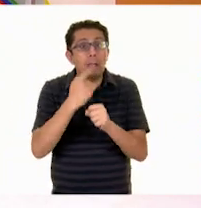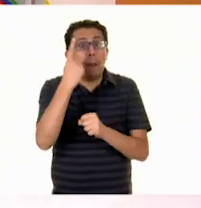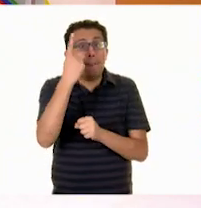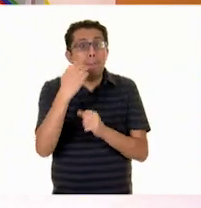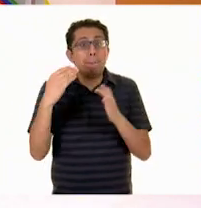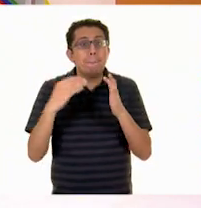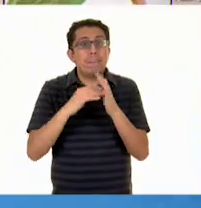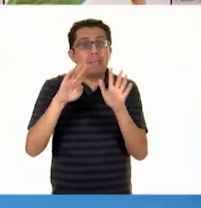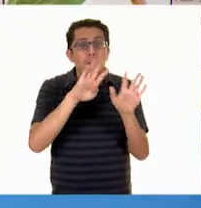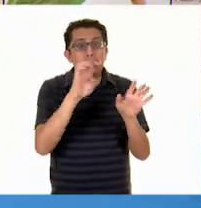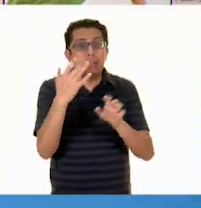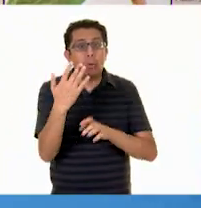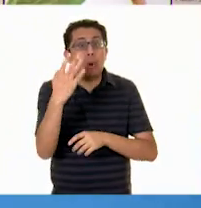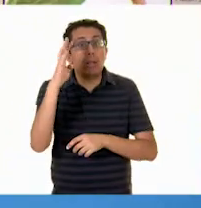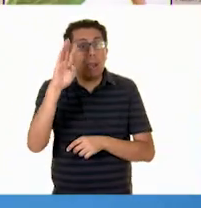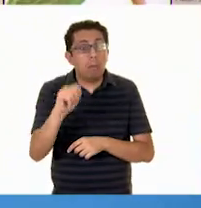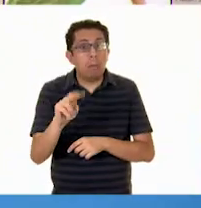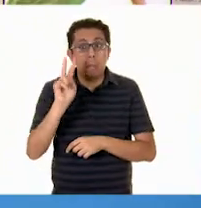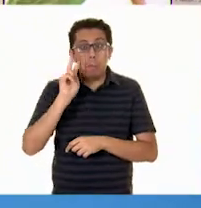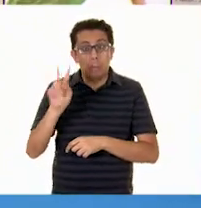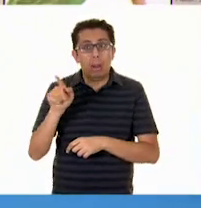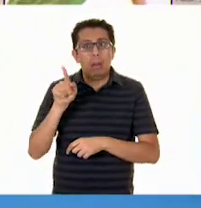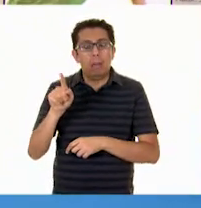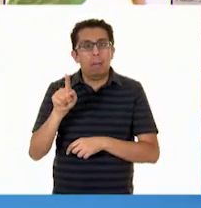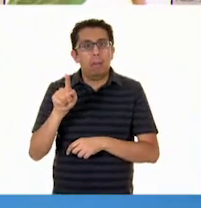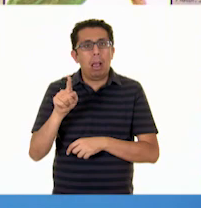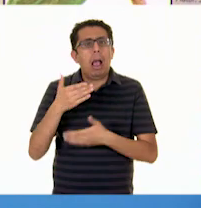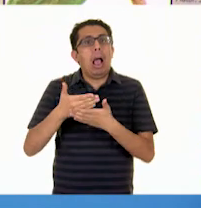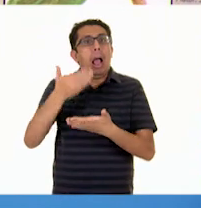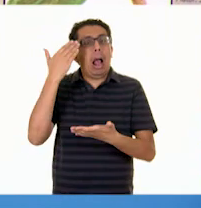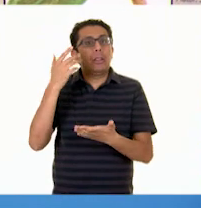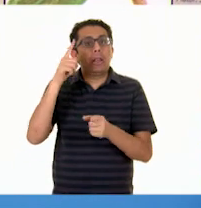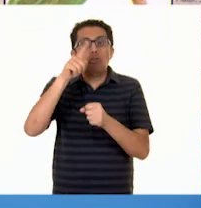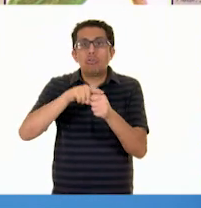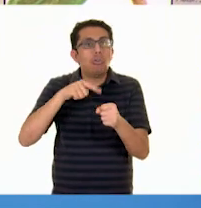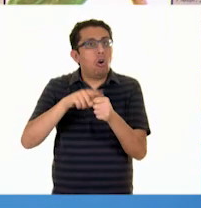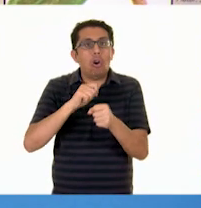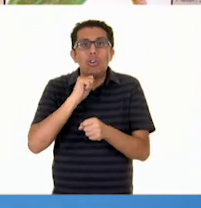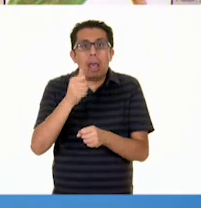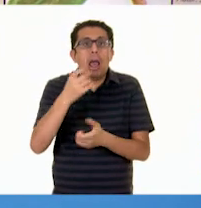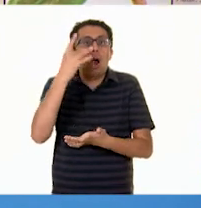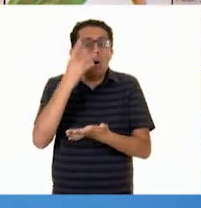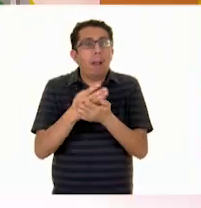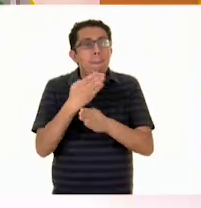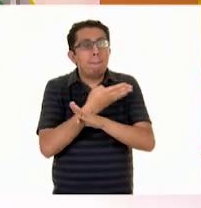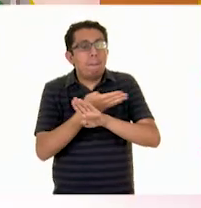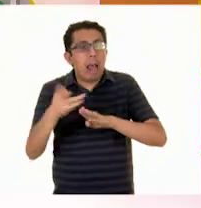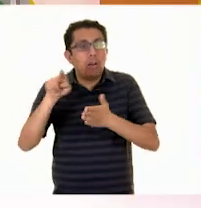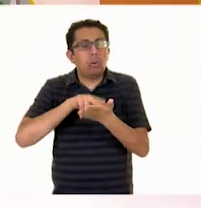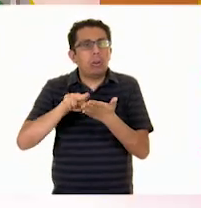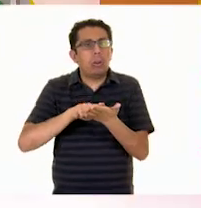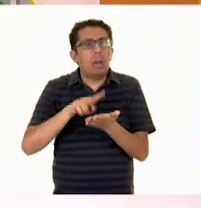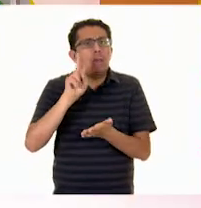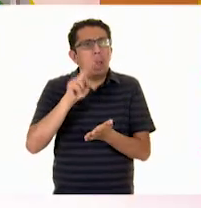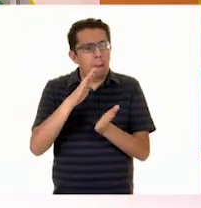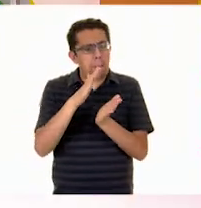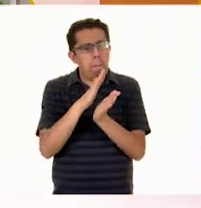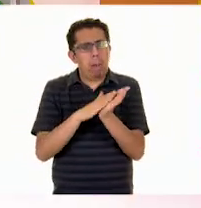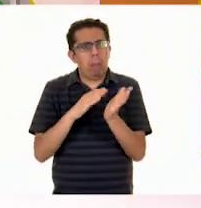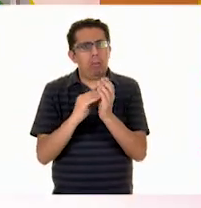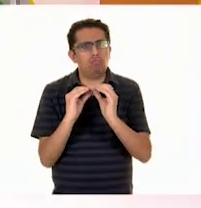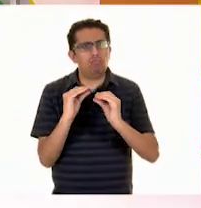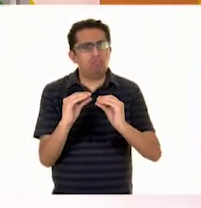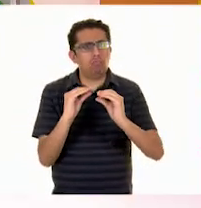mira. ¿Ves cómo las fotografías eran en blanco y negro? Sí. Y es un papel muy grueso.